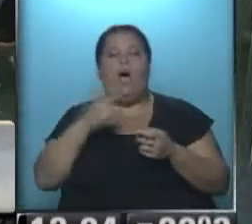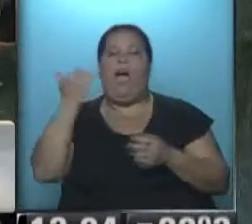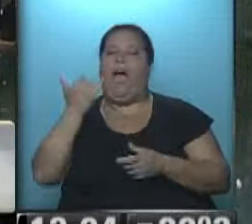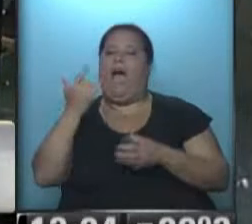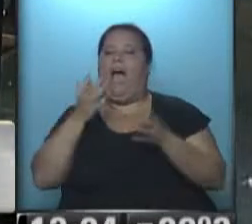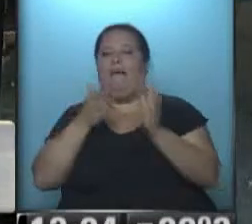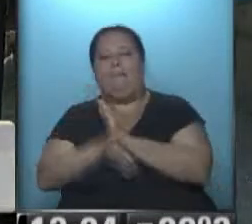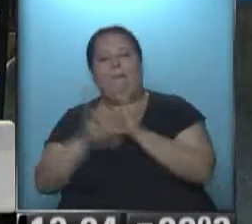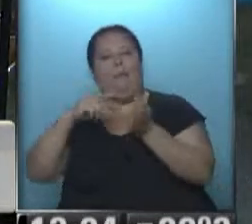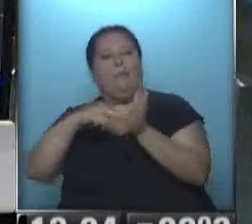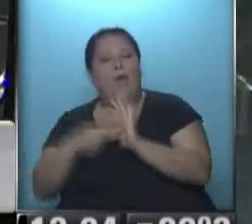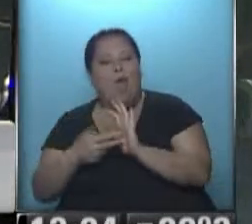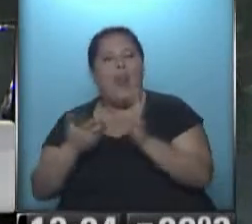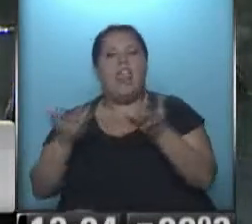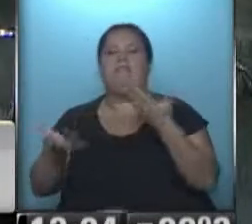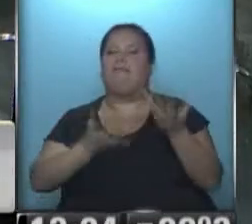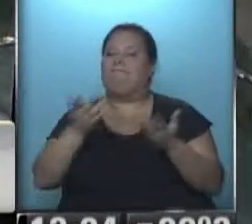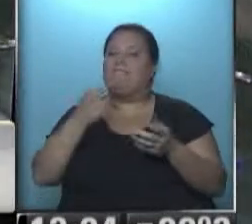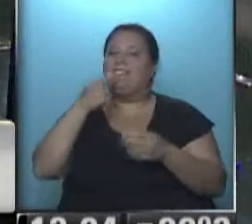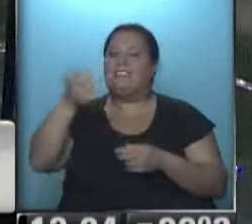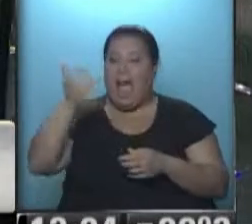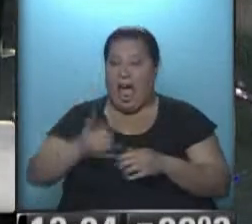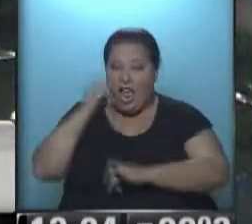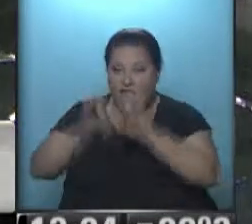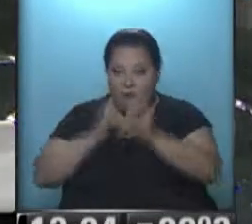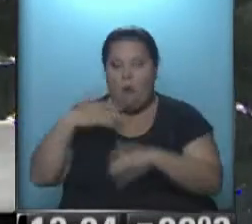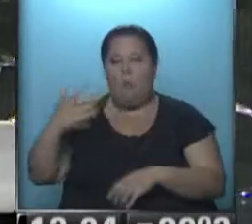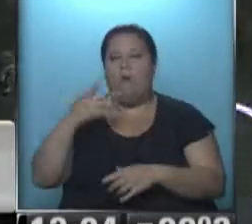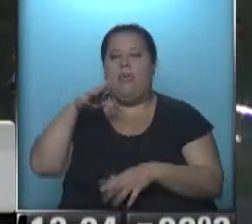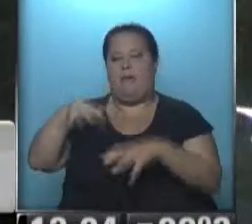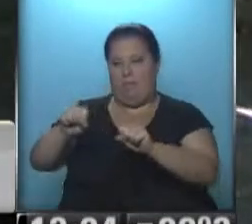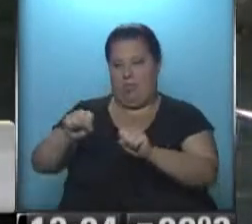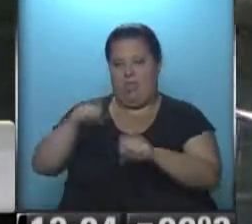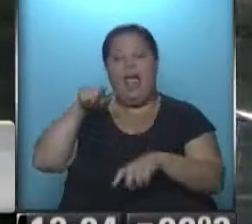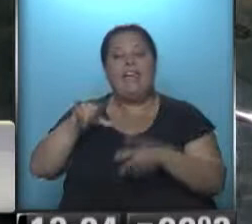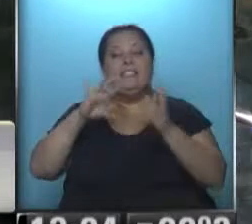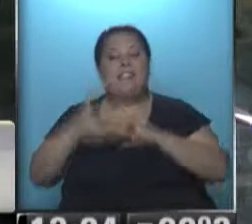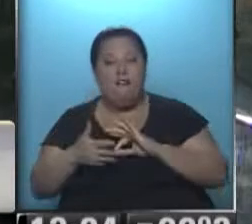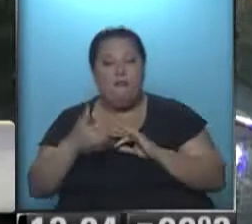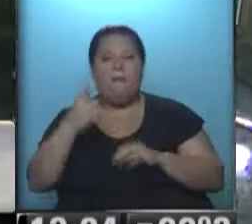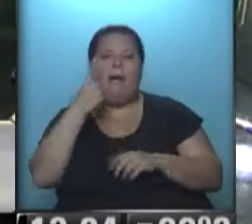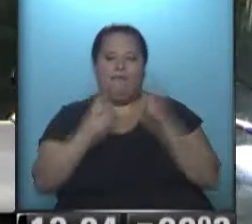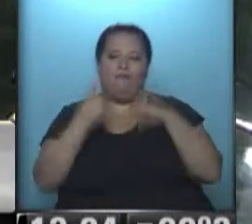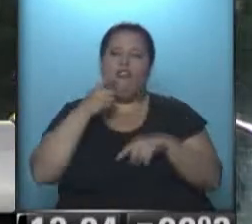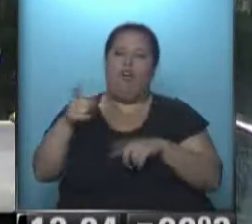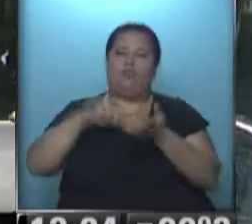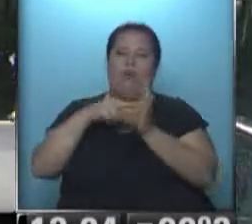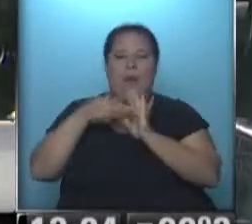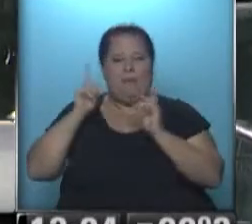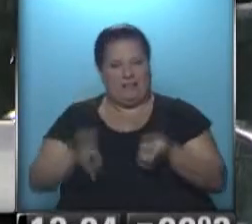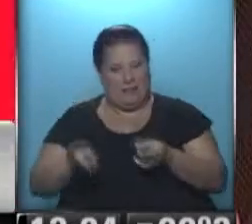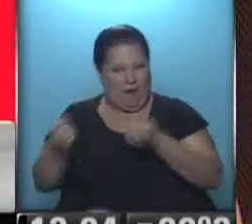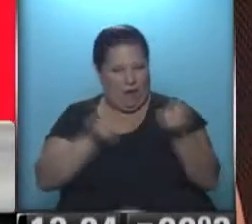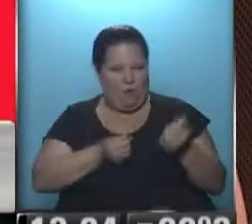algún tipo de problema que a partir de contar con esta información vas a poder identificar. Así que es una herramienta que va a prevenir problemas para los consumidores también.